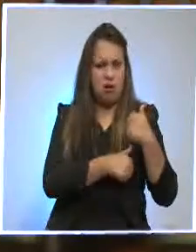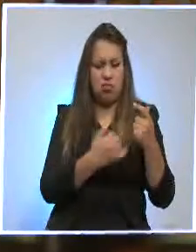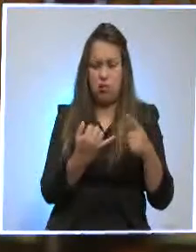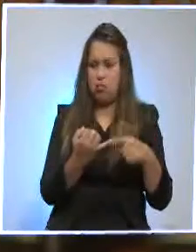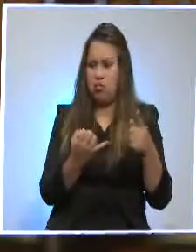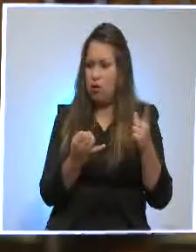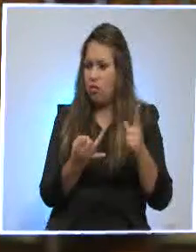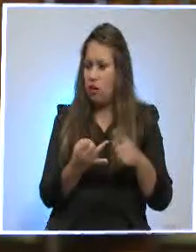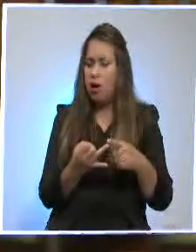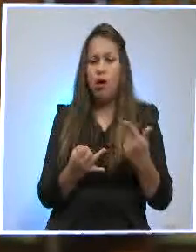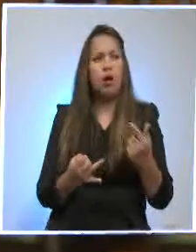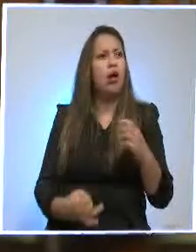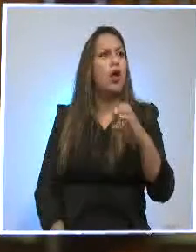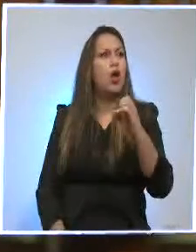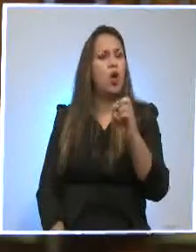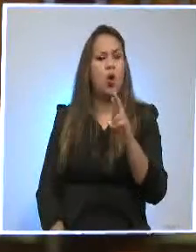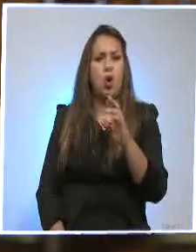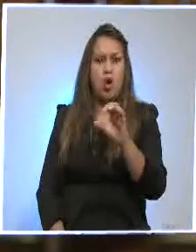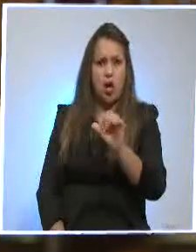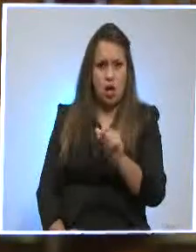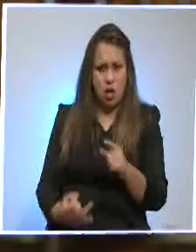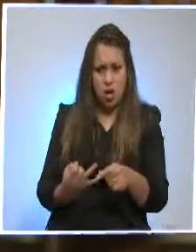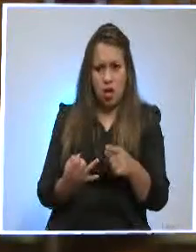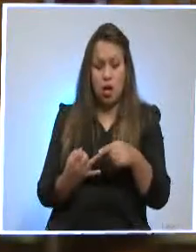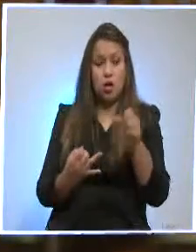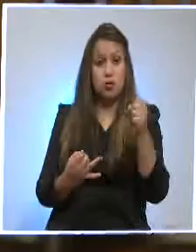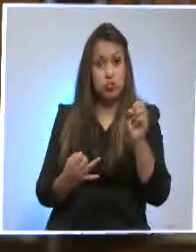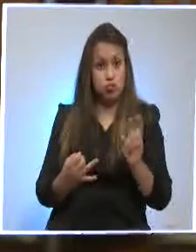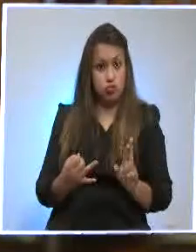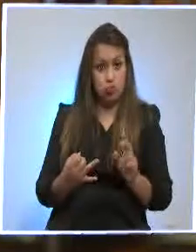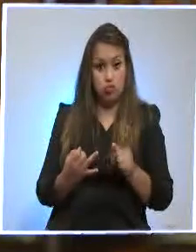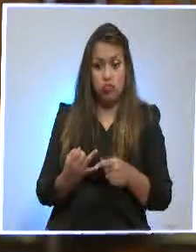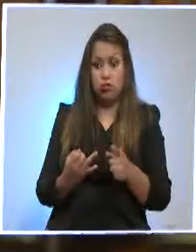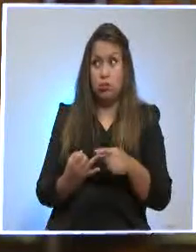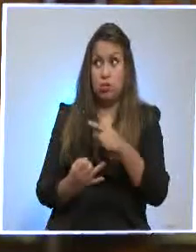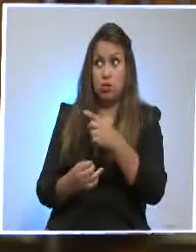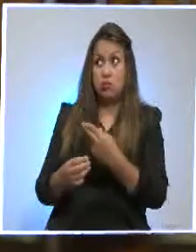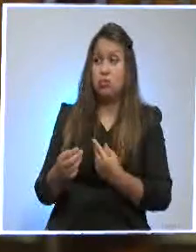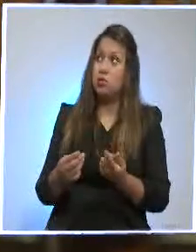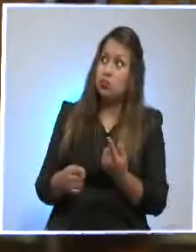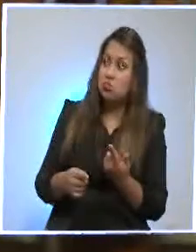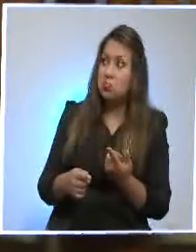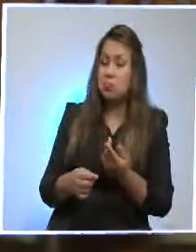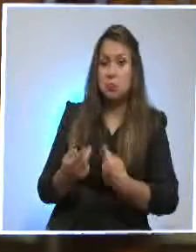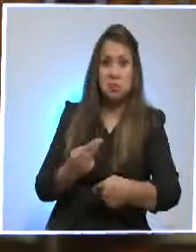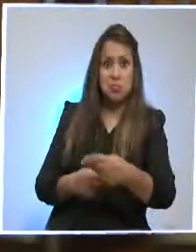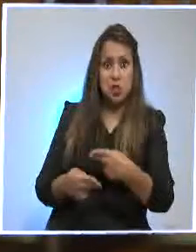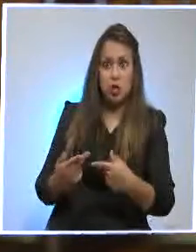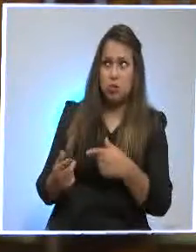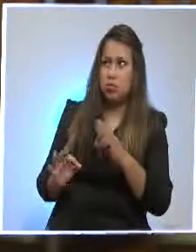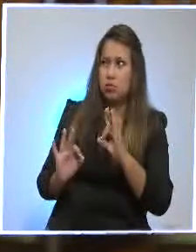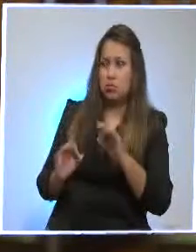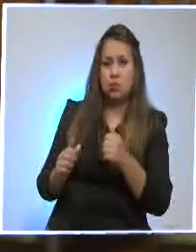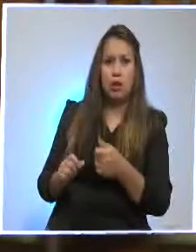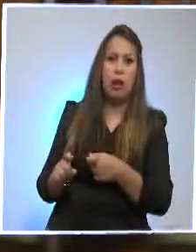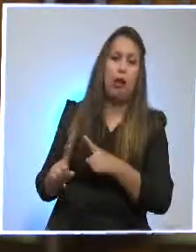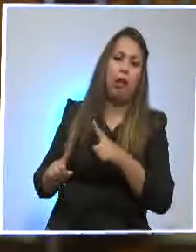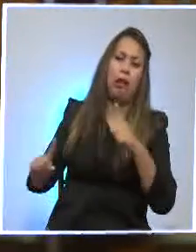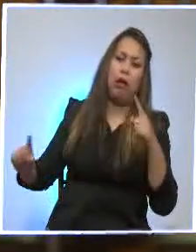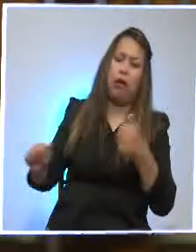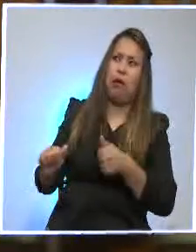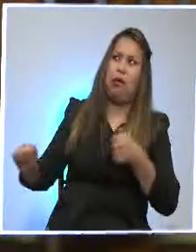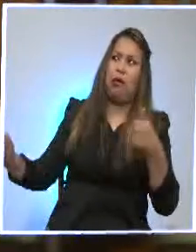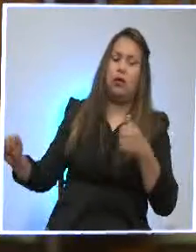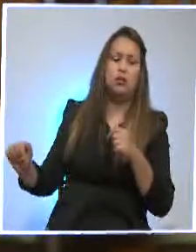Canadá, Corea del Sur, se hablaba incluso de Corea del Sur también como un mercado bastante atractivo, a pesar de la lejanía. Como le decía,